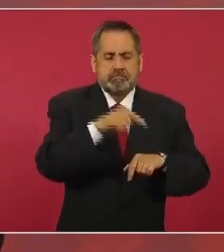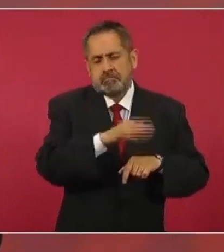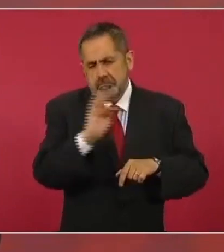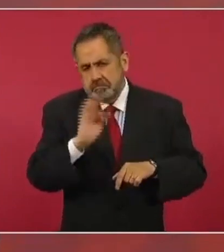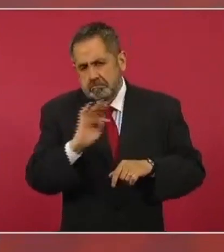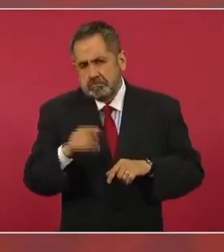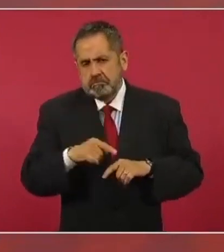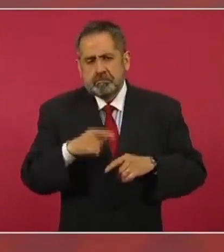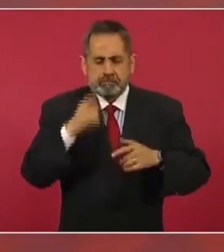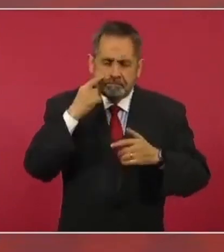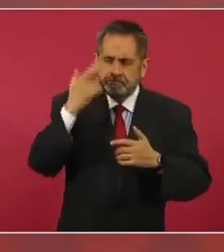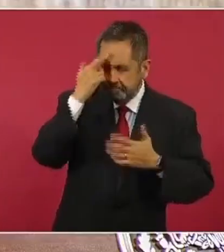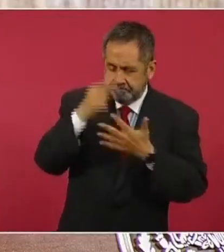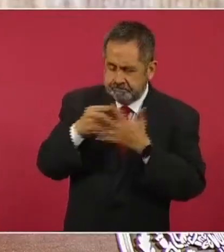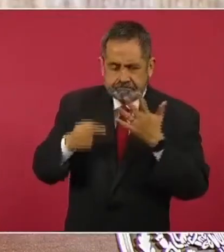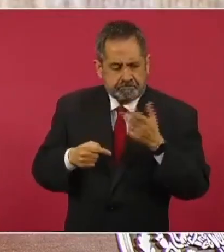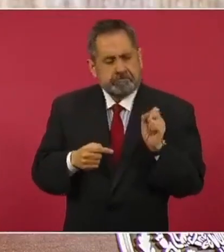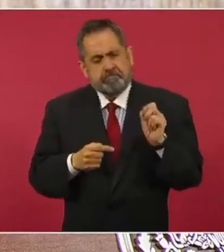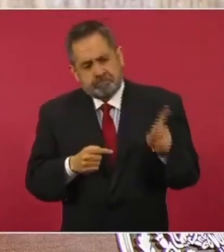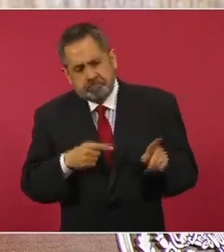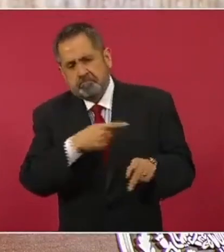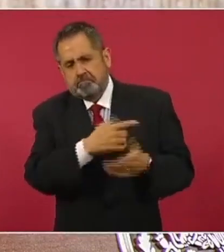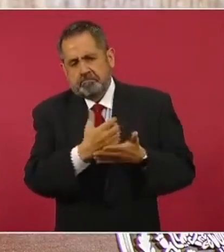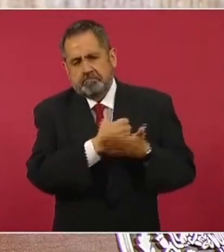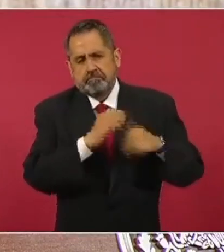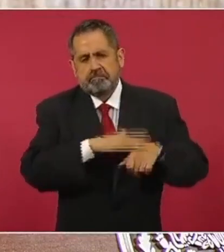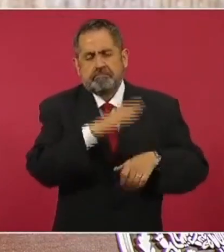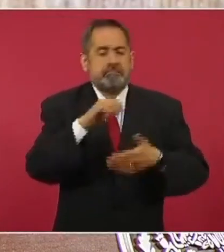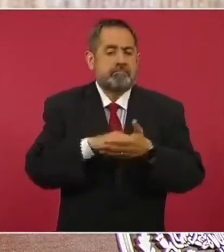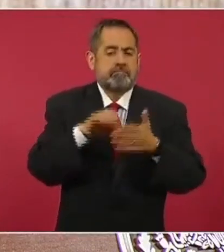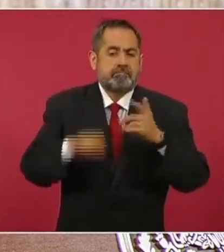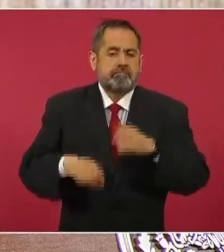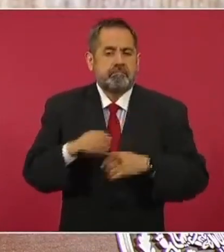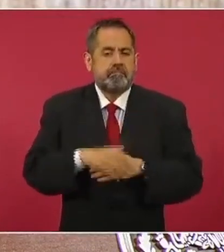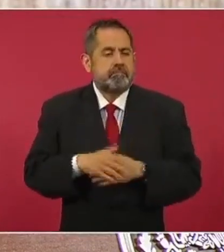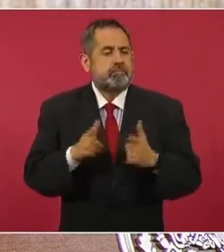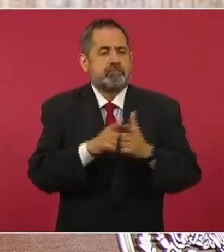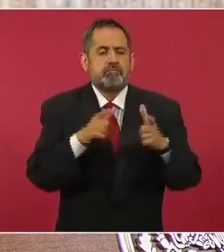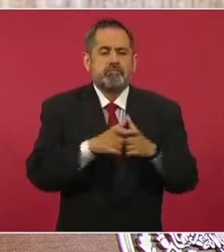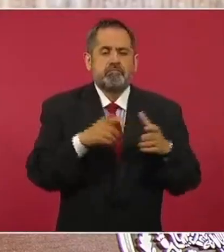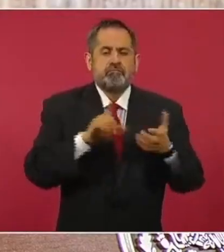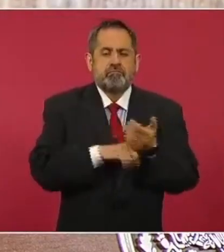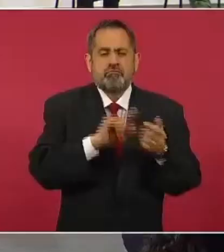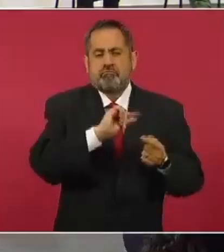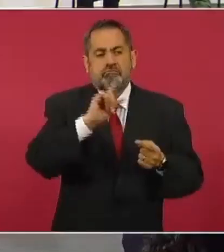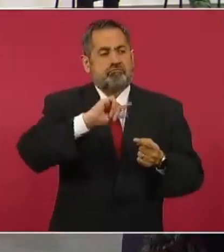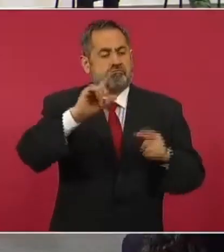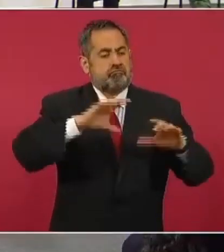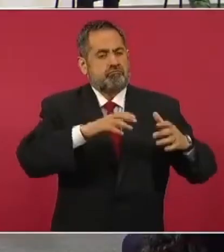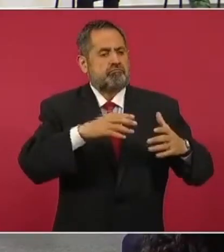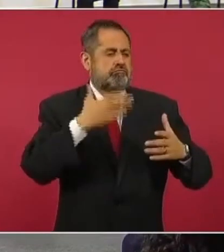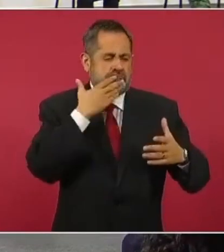justificar. Es el caso del Cuerpo Diplomático, por ejemplo.